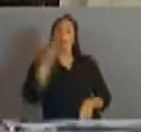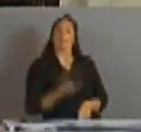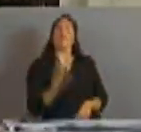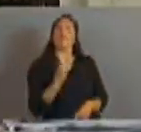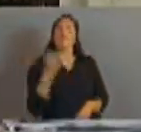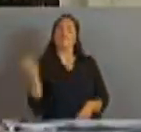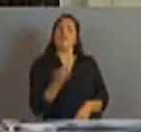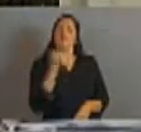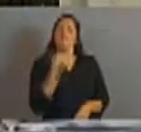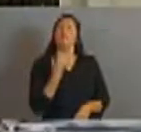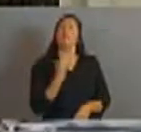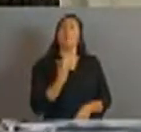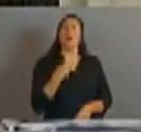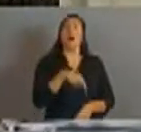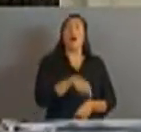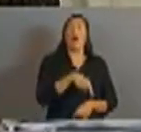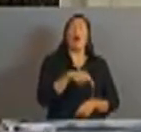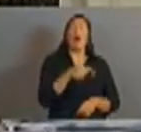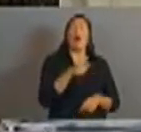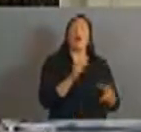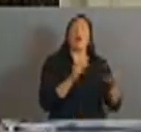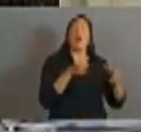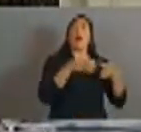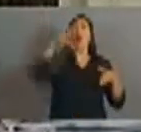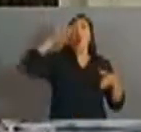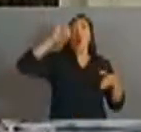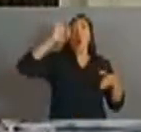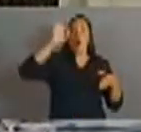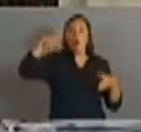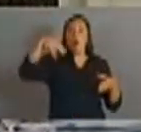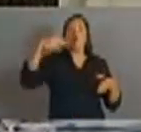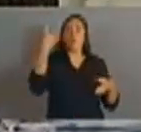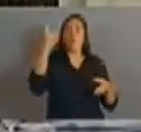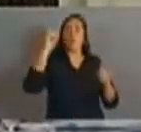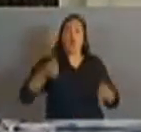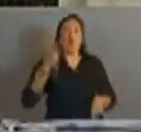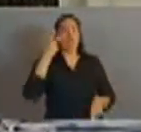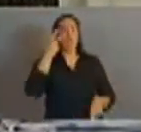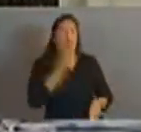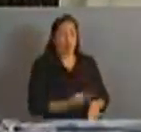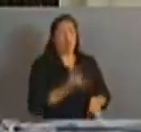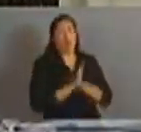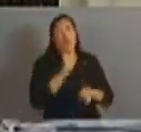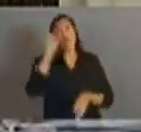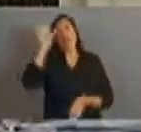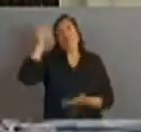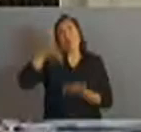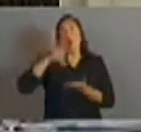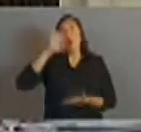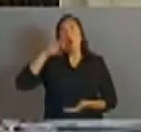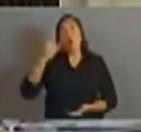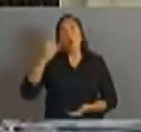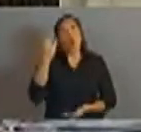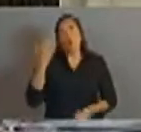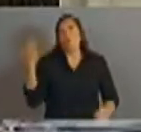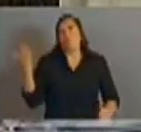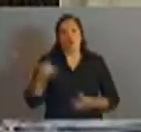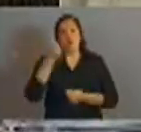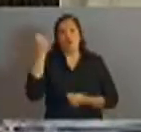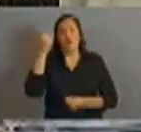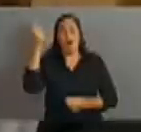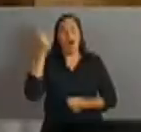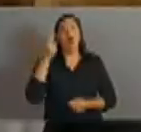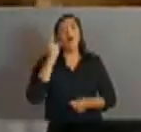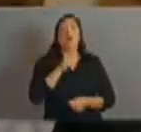que ha hecho la Organización de Naciones Unidas también, otro organismo impensado para la